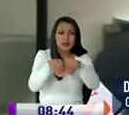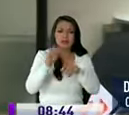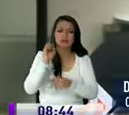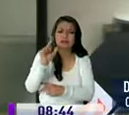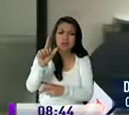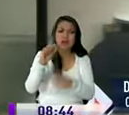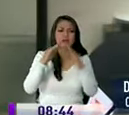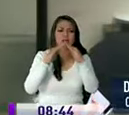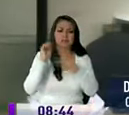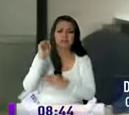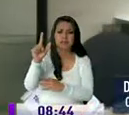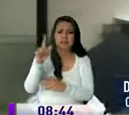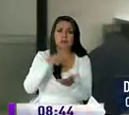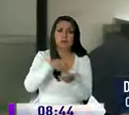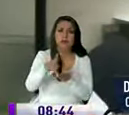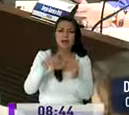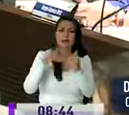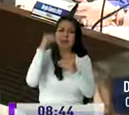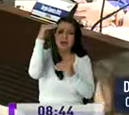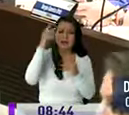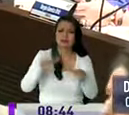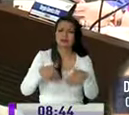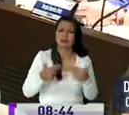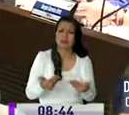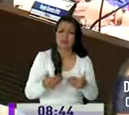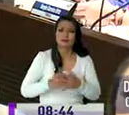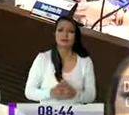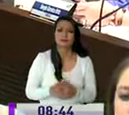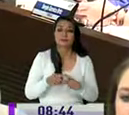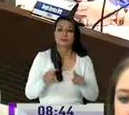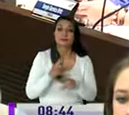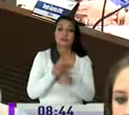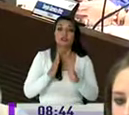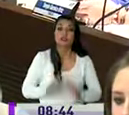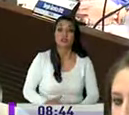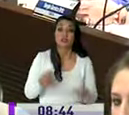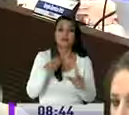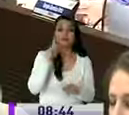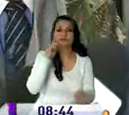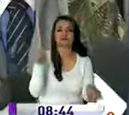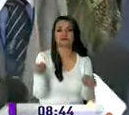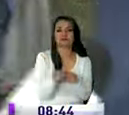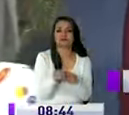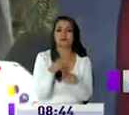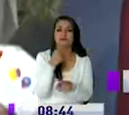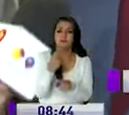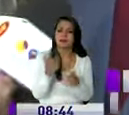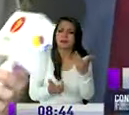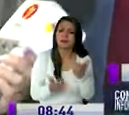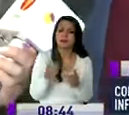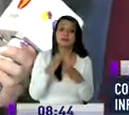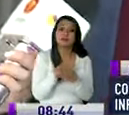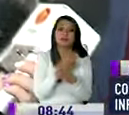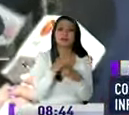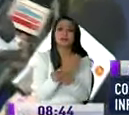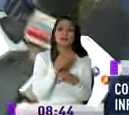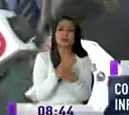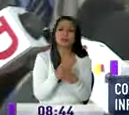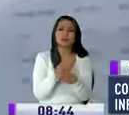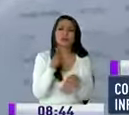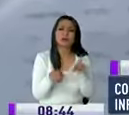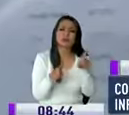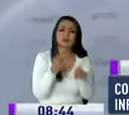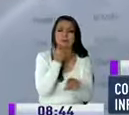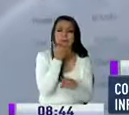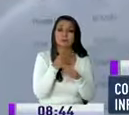gente que inclusive tiene que pagar más con lo que no concuerda el concejal Marco Ponce quien indica que puede haber algunos cálculos inadecuados